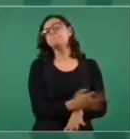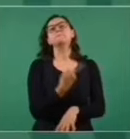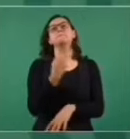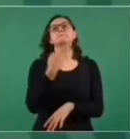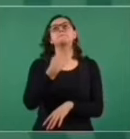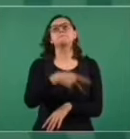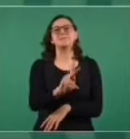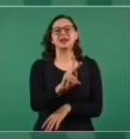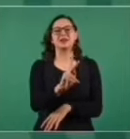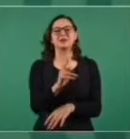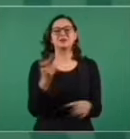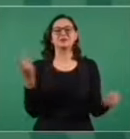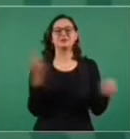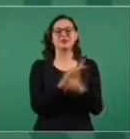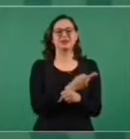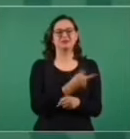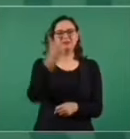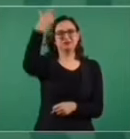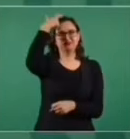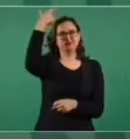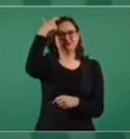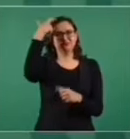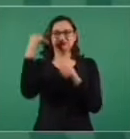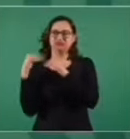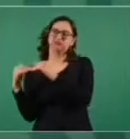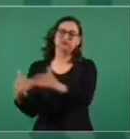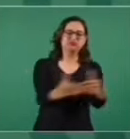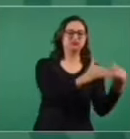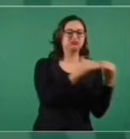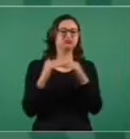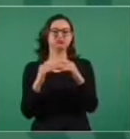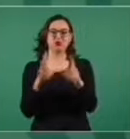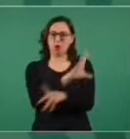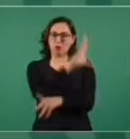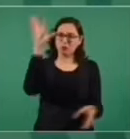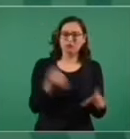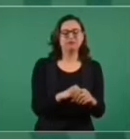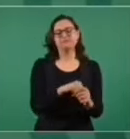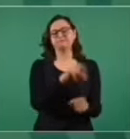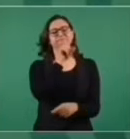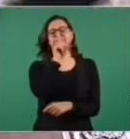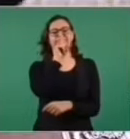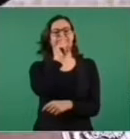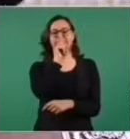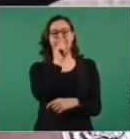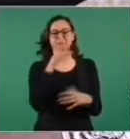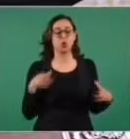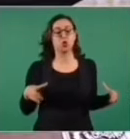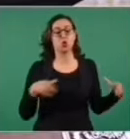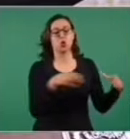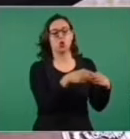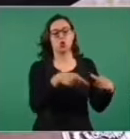comprende a todo el pueblo o a la mayoría del pueblo, es un grupo